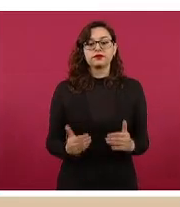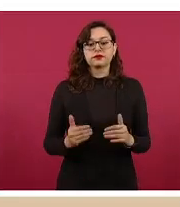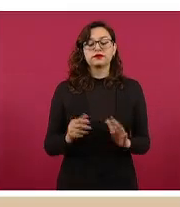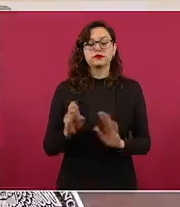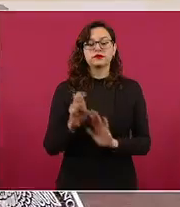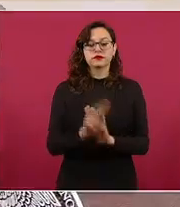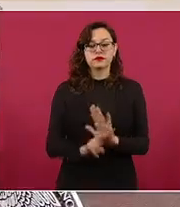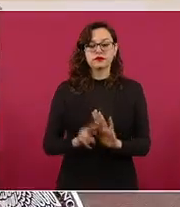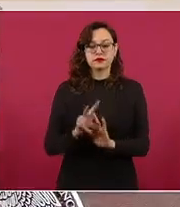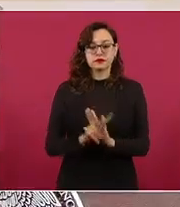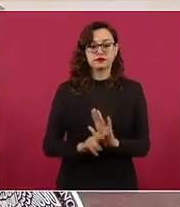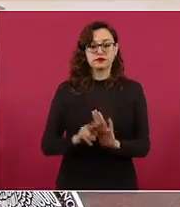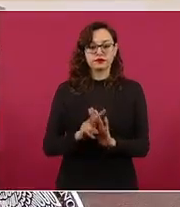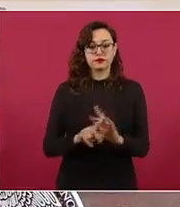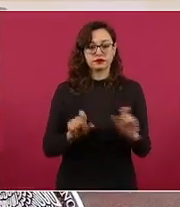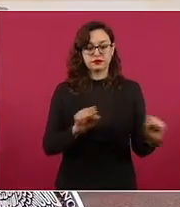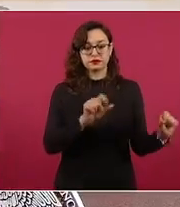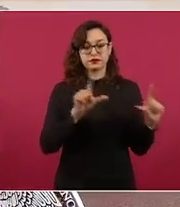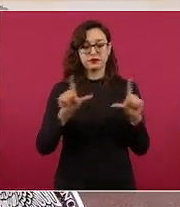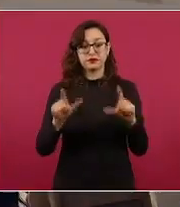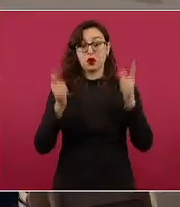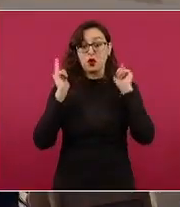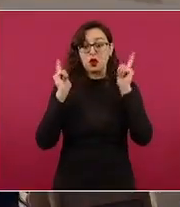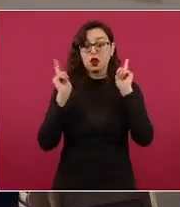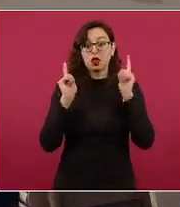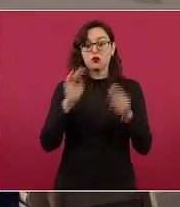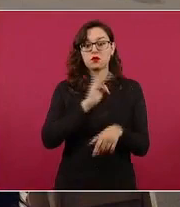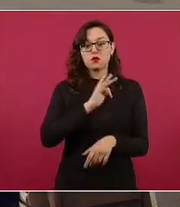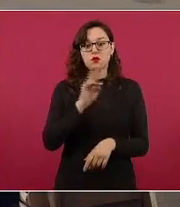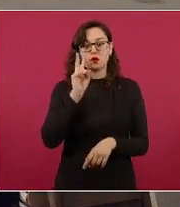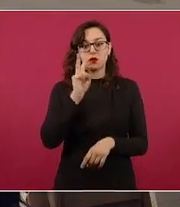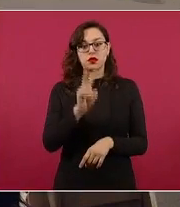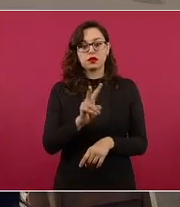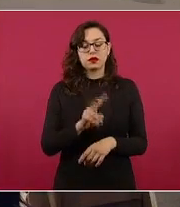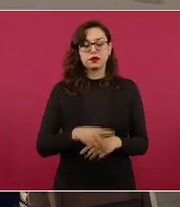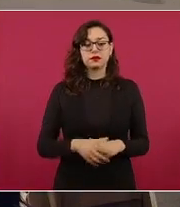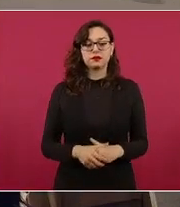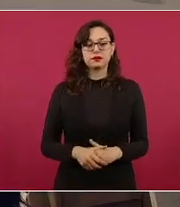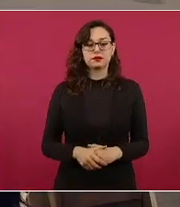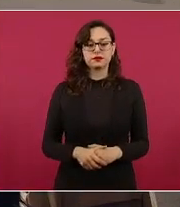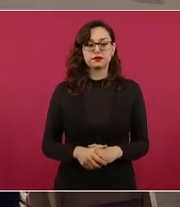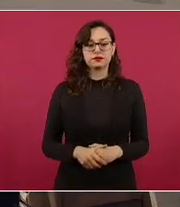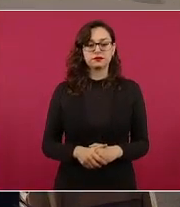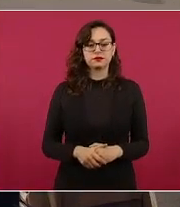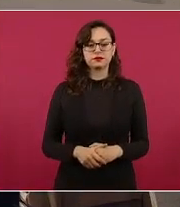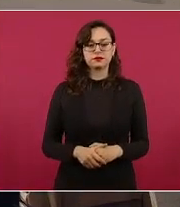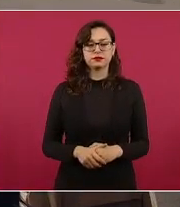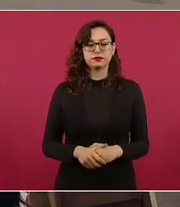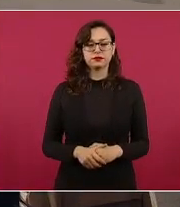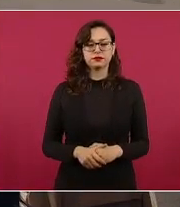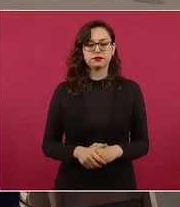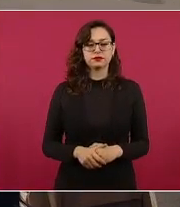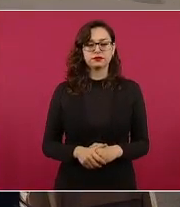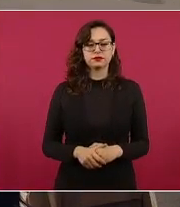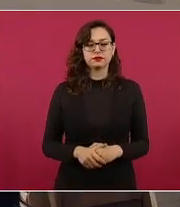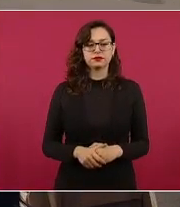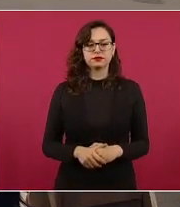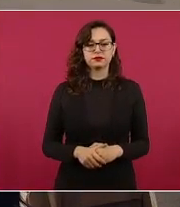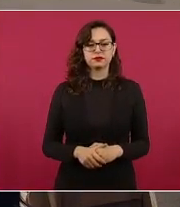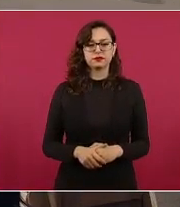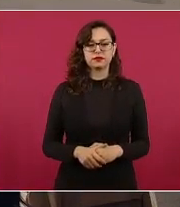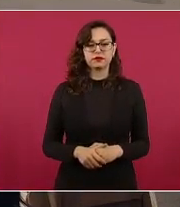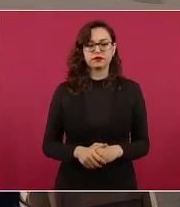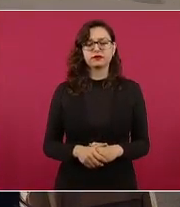espero que se tenga la resolución suficiente, parece que les mostramos las